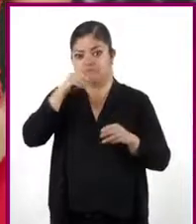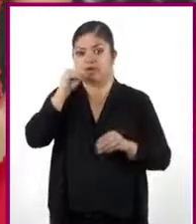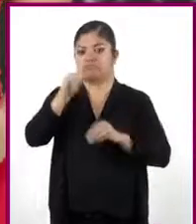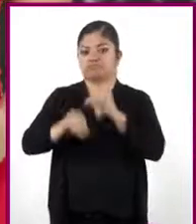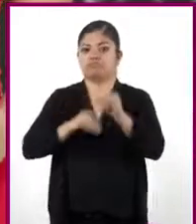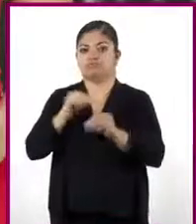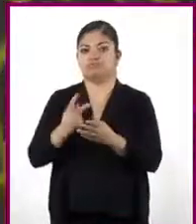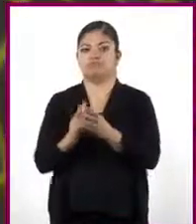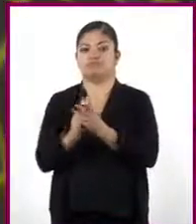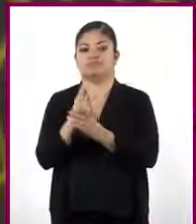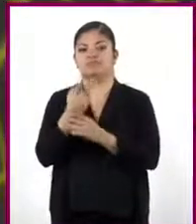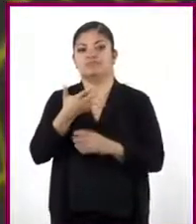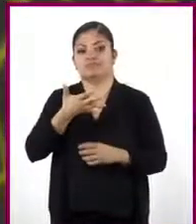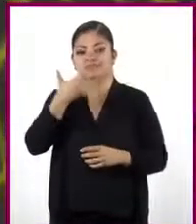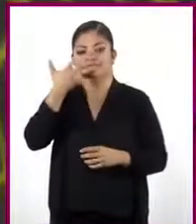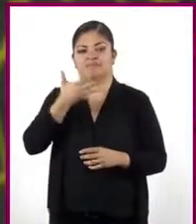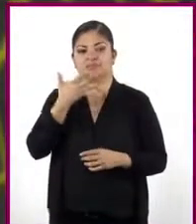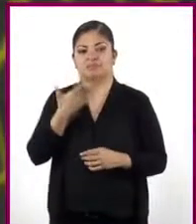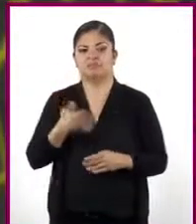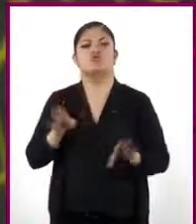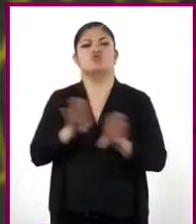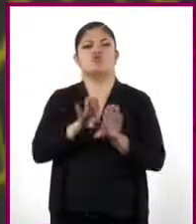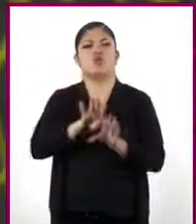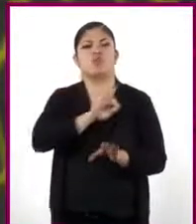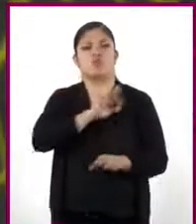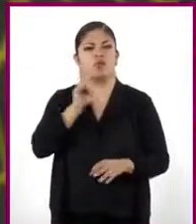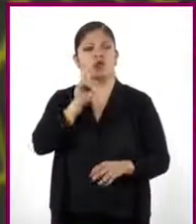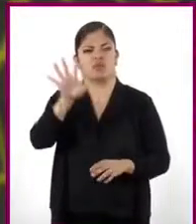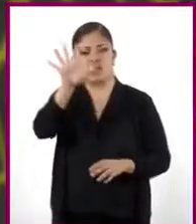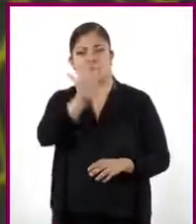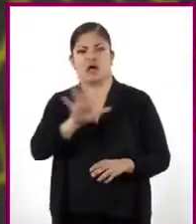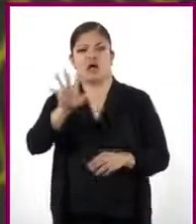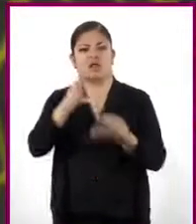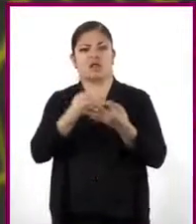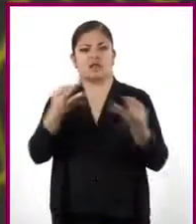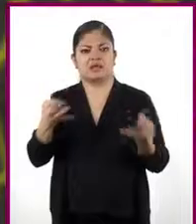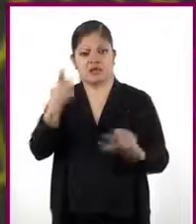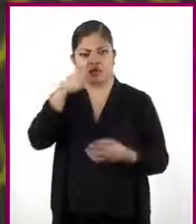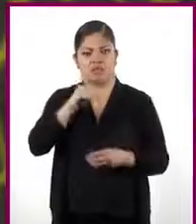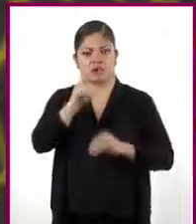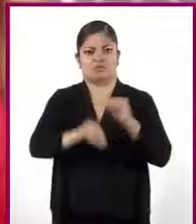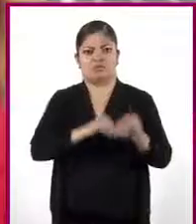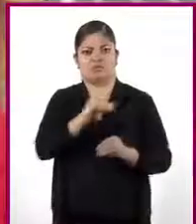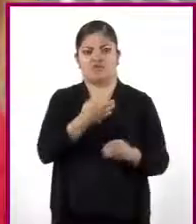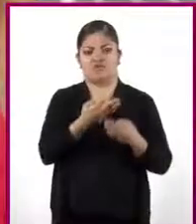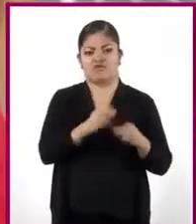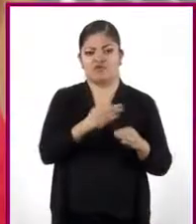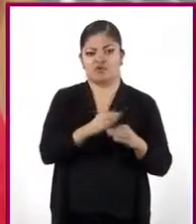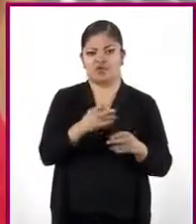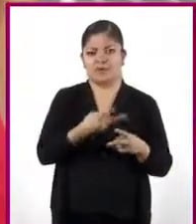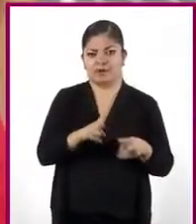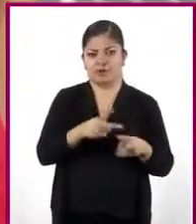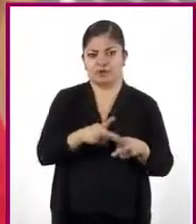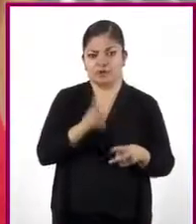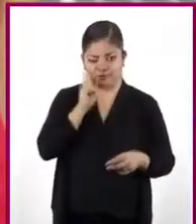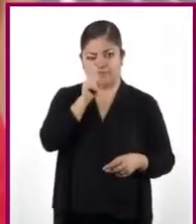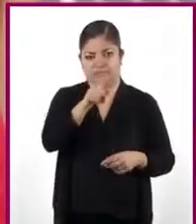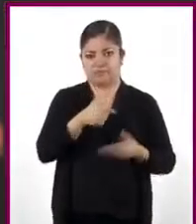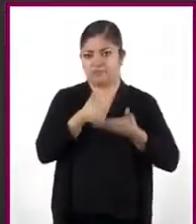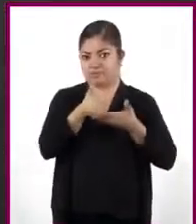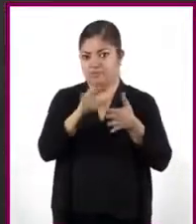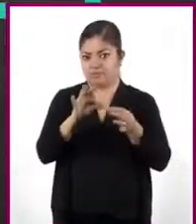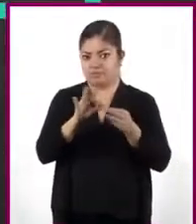hierbas aromáticas. ¿Cómo podemos expresar el área del terreno para sembrar frutas y verduras? ¿Me acompañan a resolverlo?